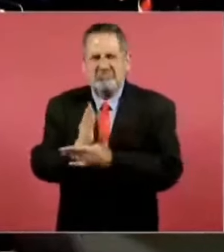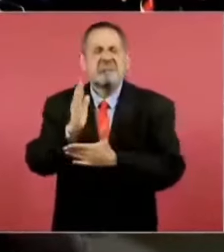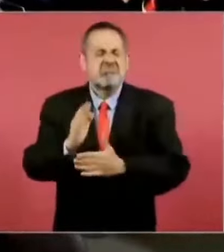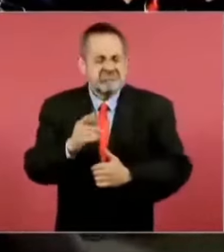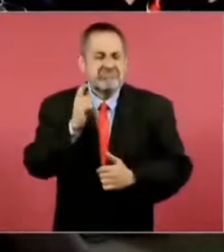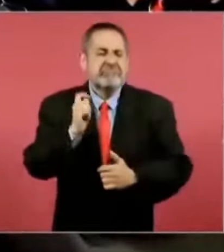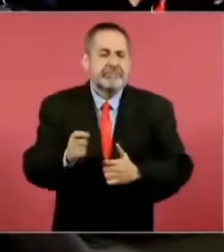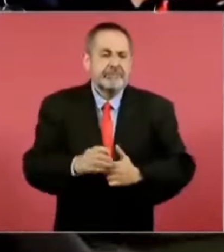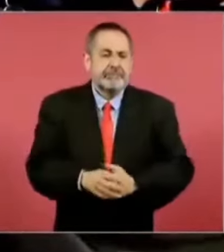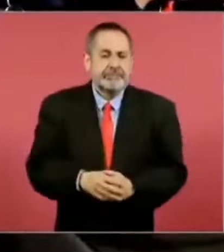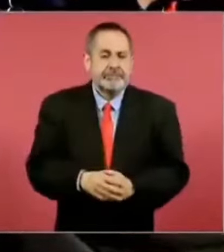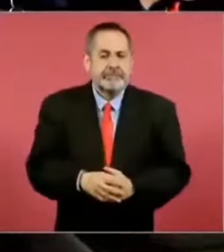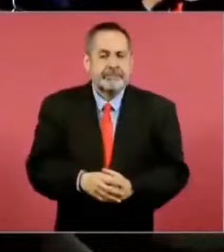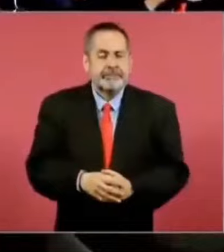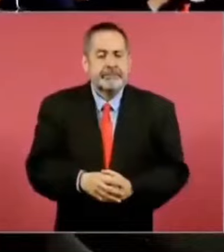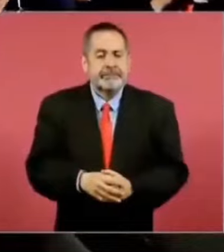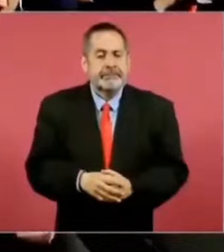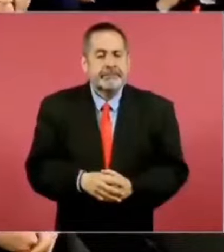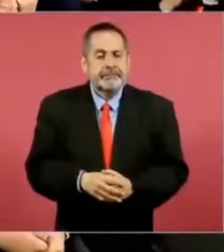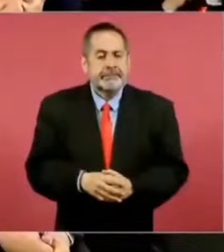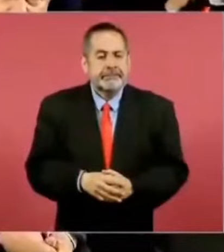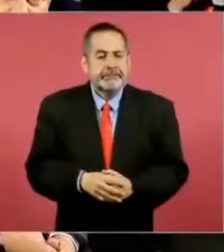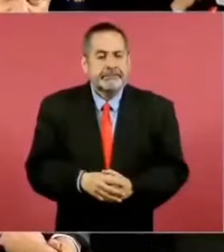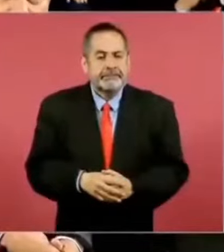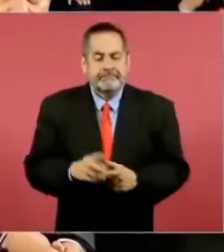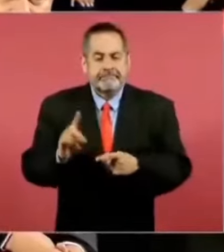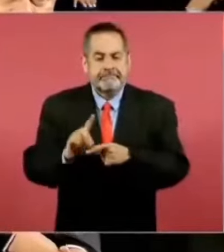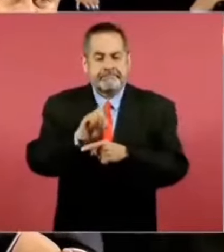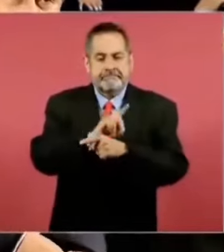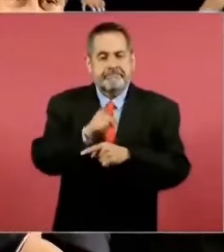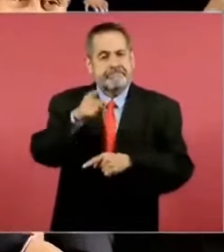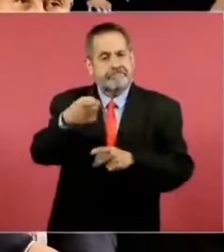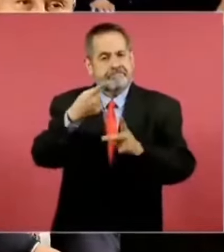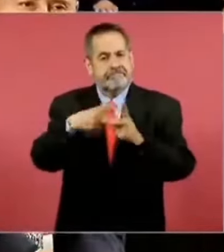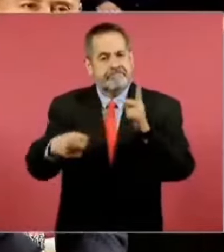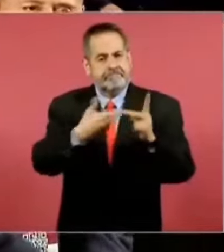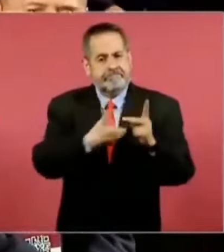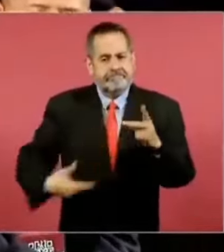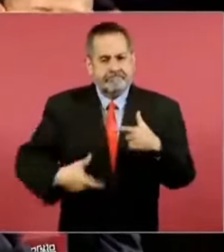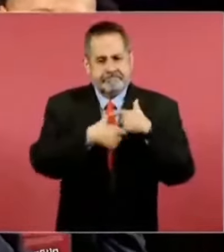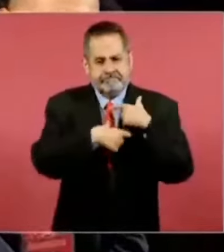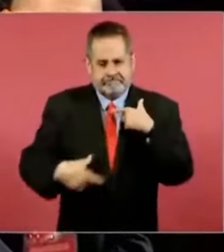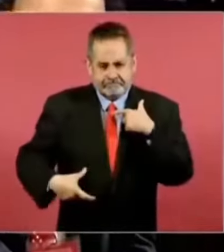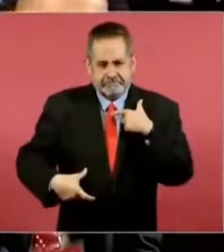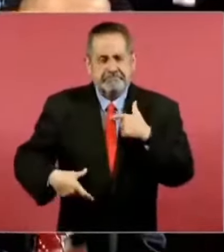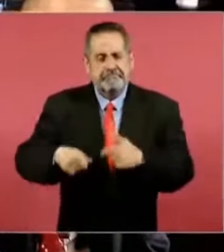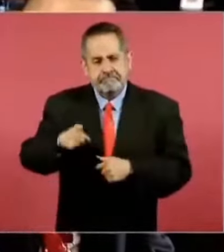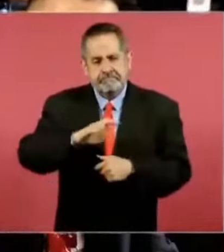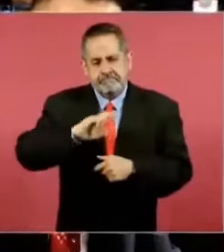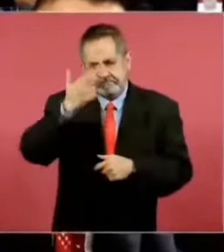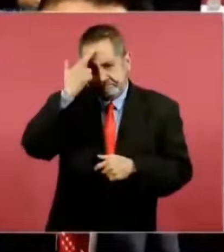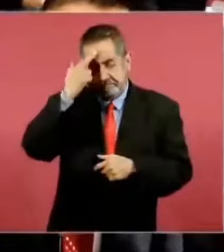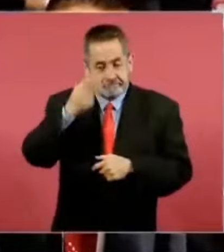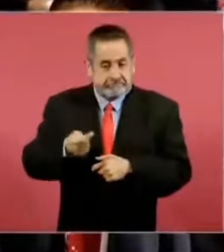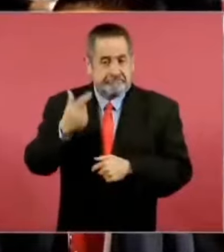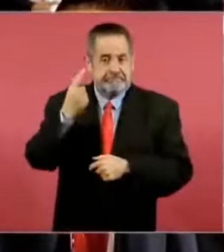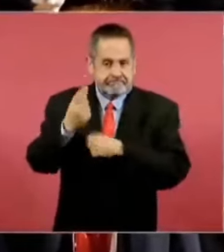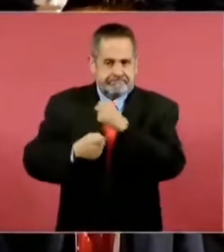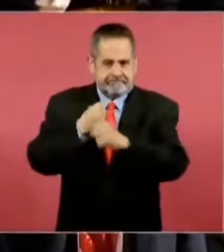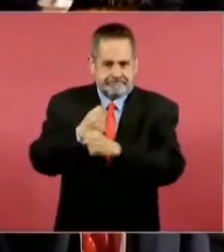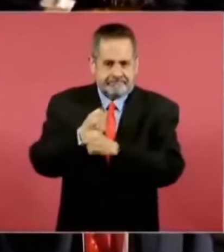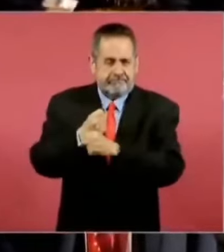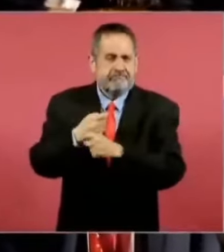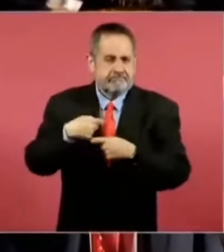pues como desde el primer día de su administración, recuerdo que también el primer año le entregué